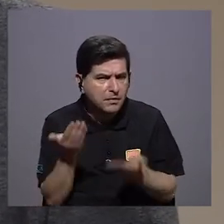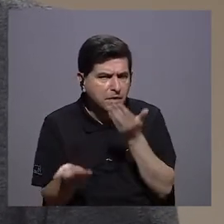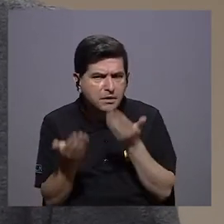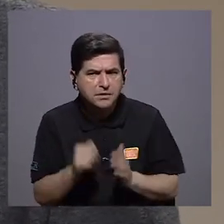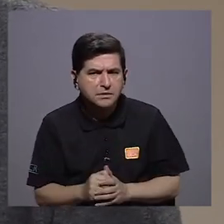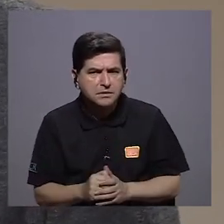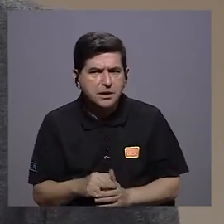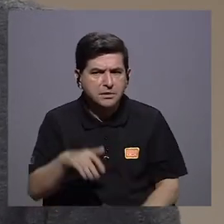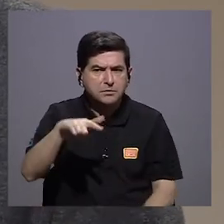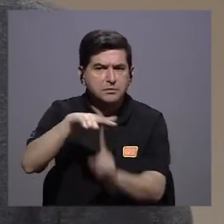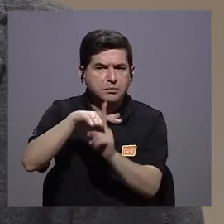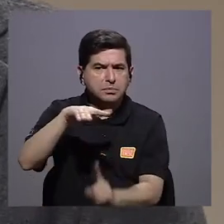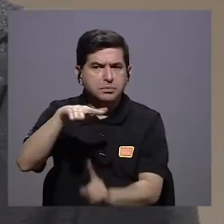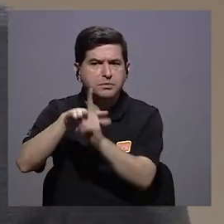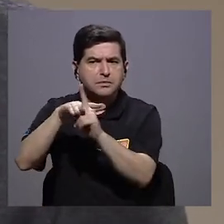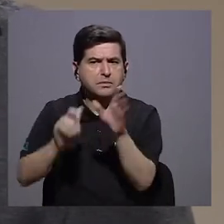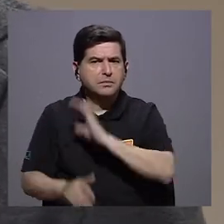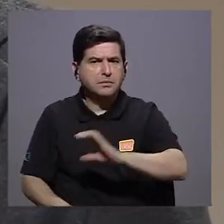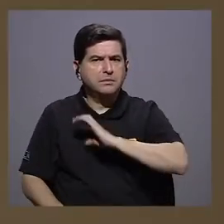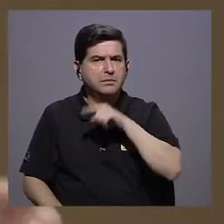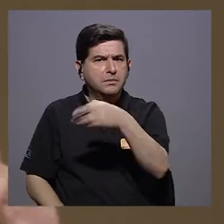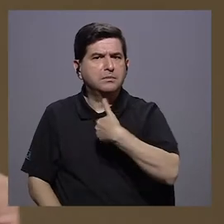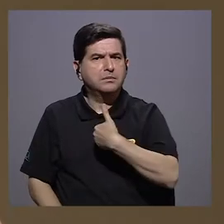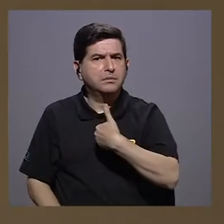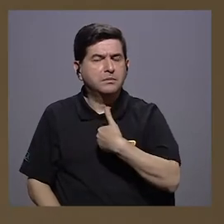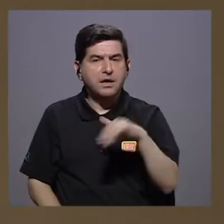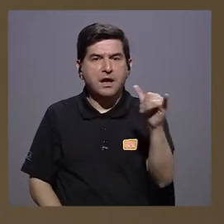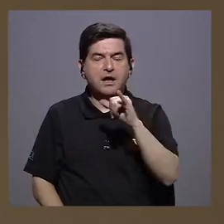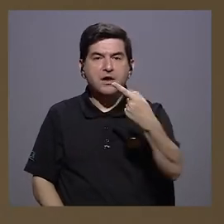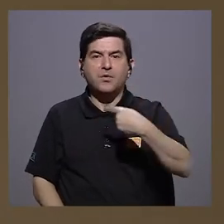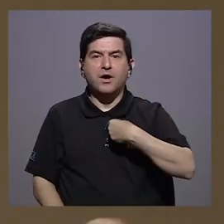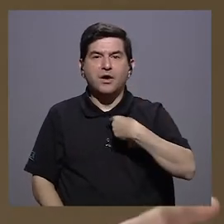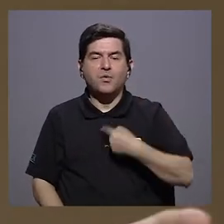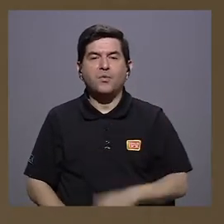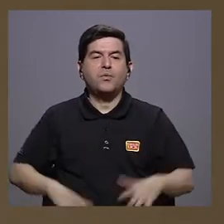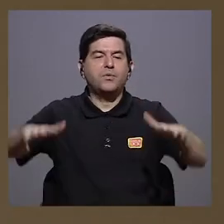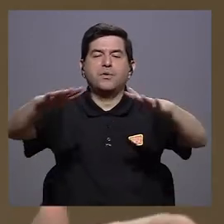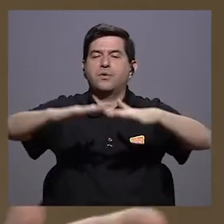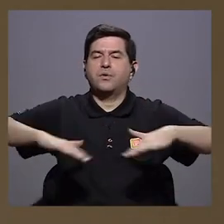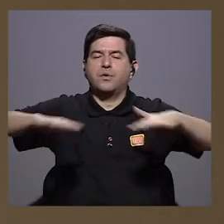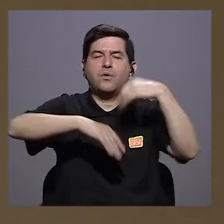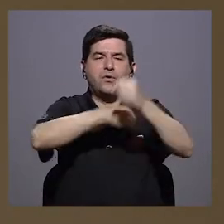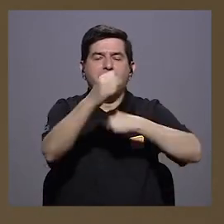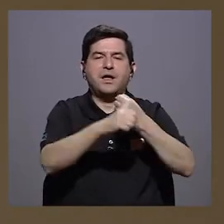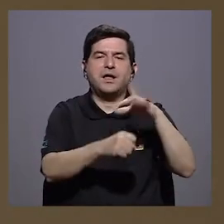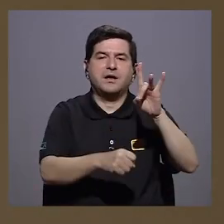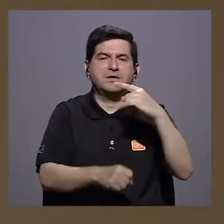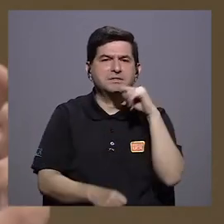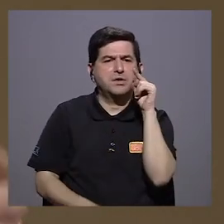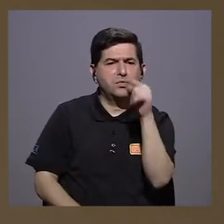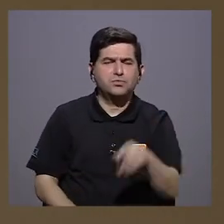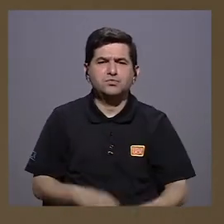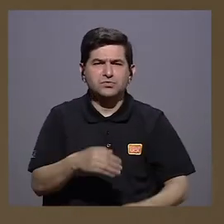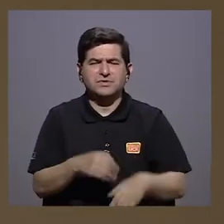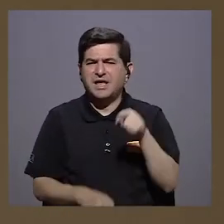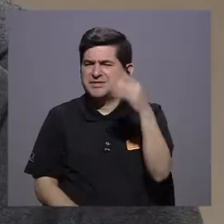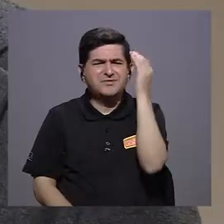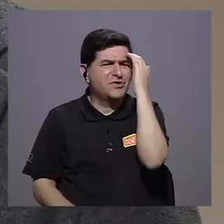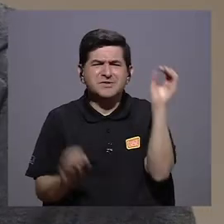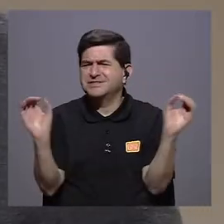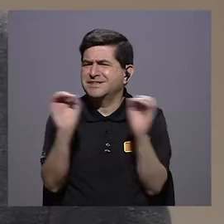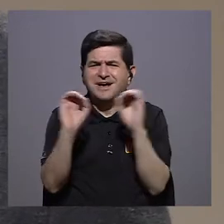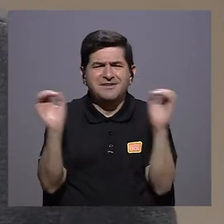tal vez le van saliendo las uñas. Como cuando uno estaba en el campo en los ochentas y le decían, usted está detrás del palo.